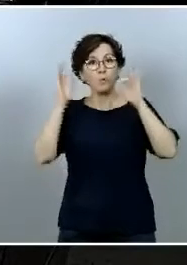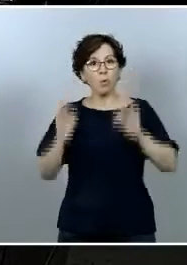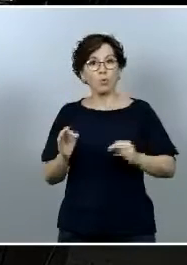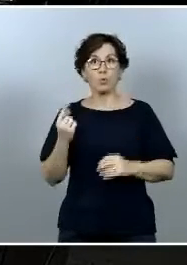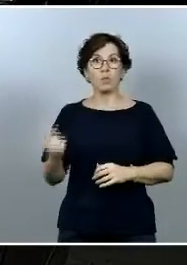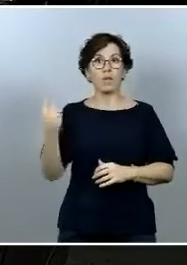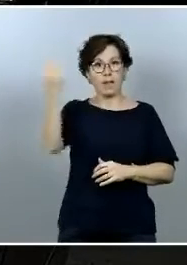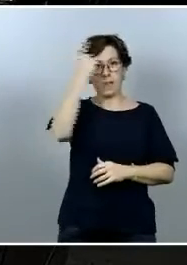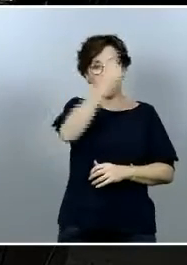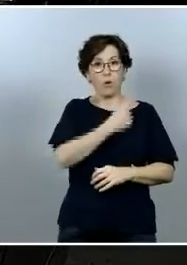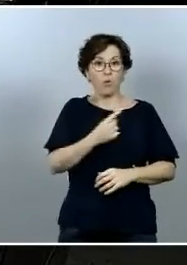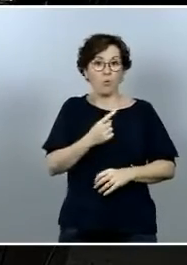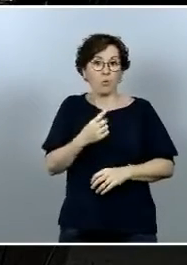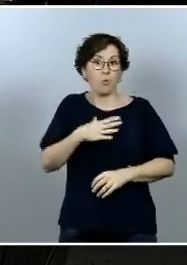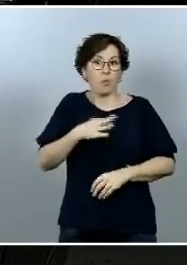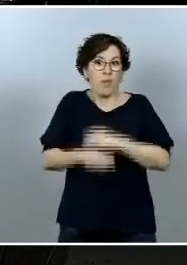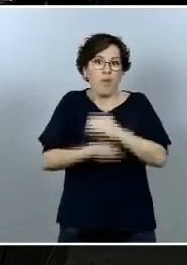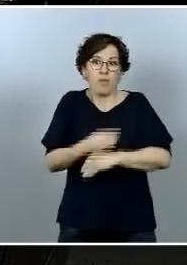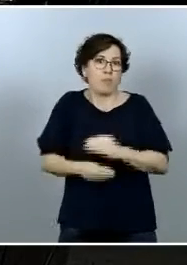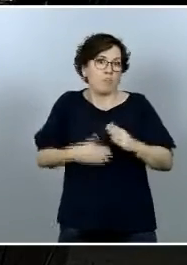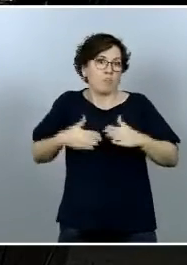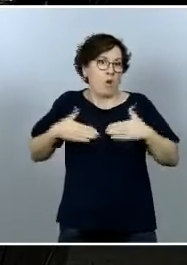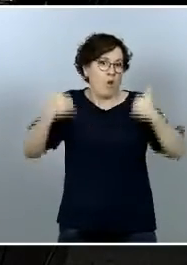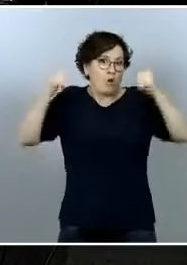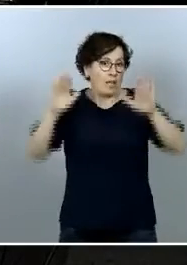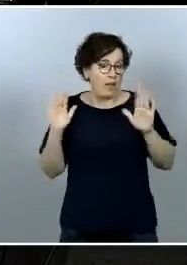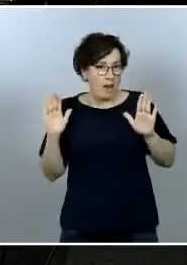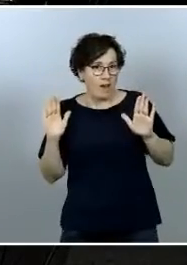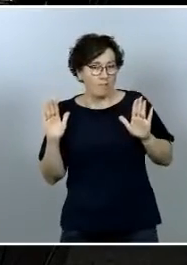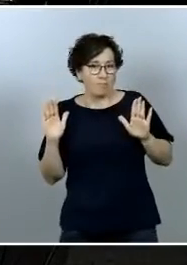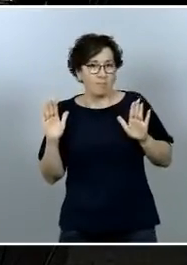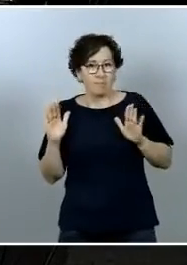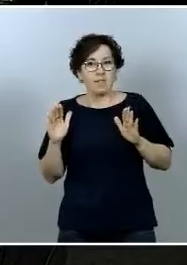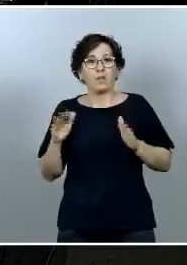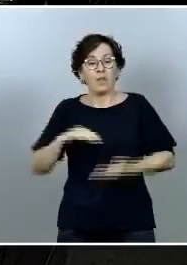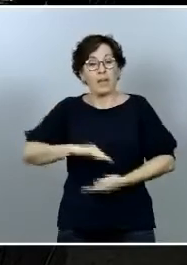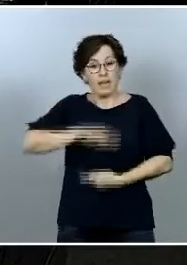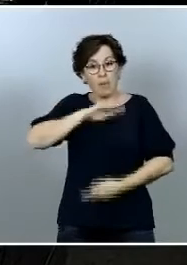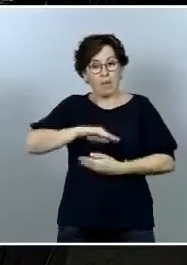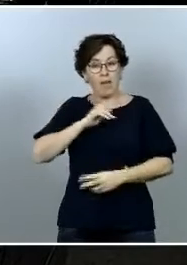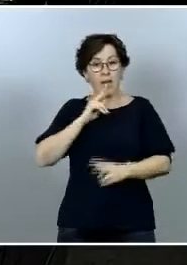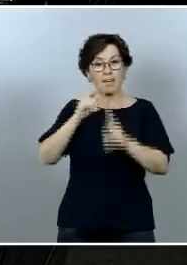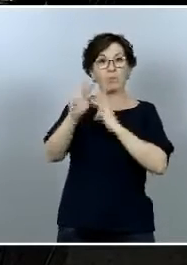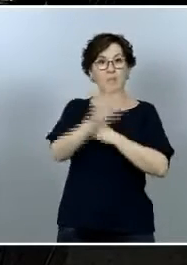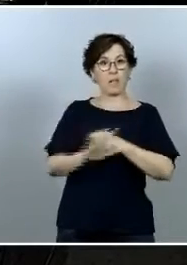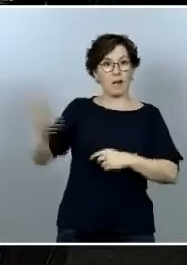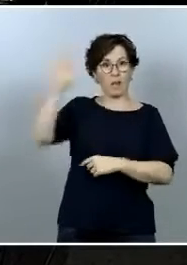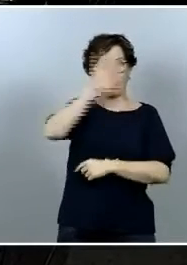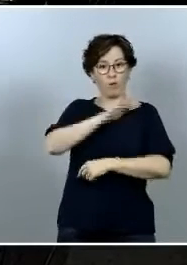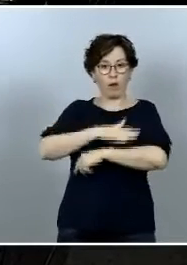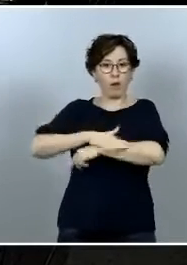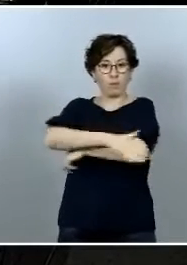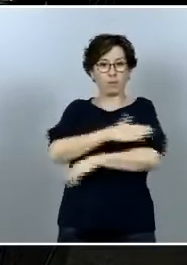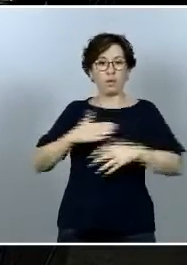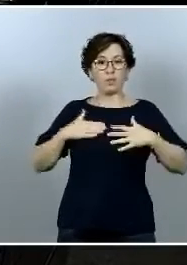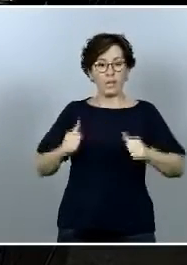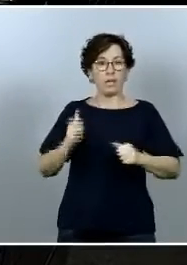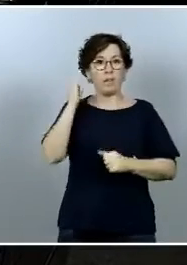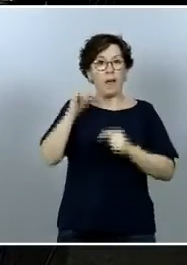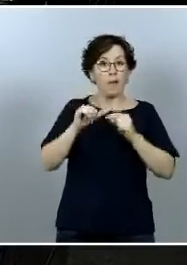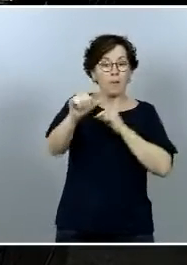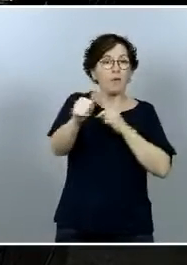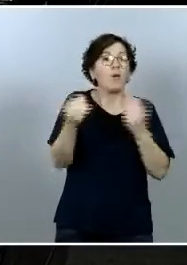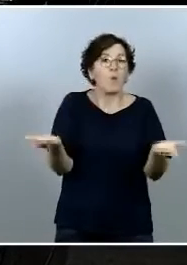hacer de su capa un sallo la pregunta es un poco qué capacidad de respuesta nacional va a tener el ministerio de sanidad a partir de ahora le pongo un ejemplo